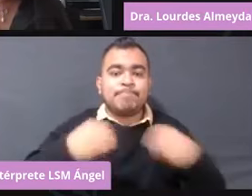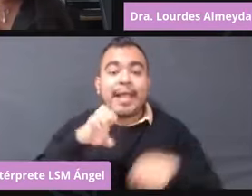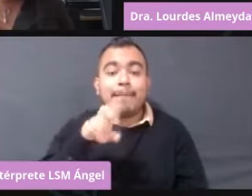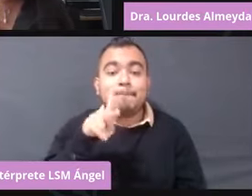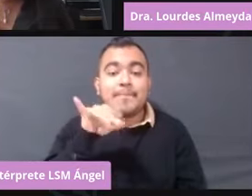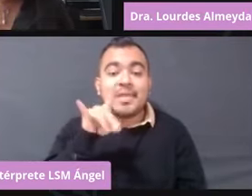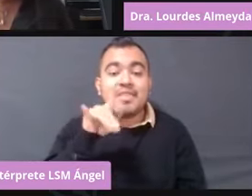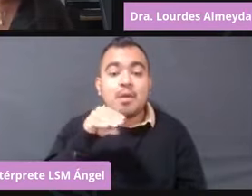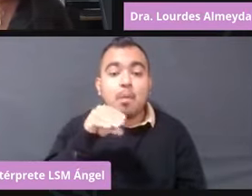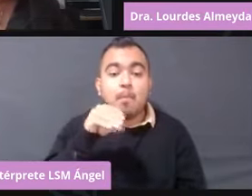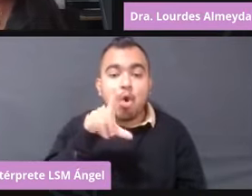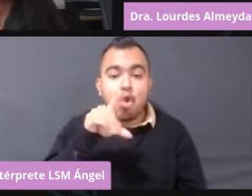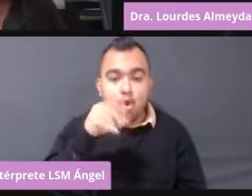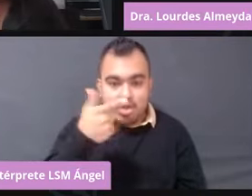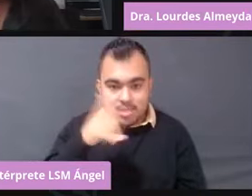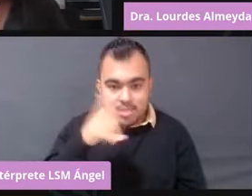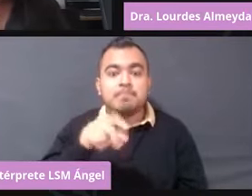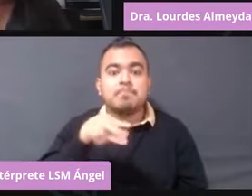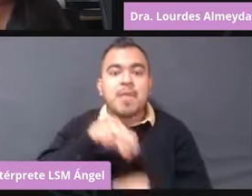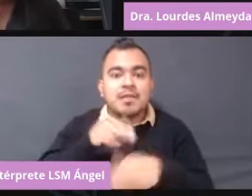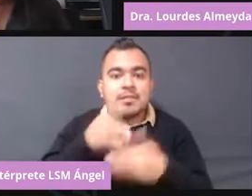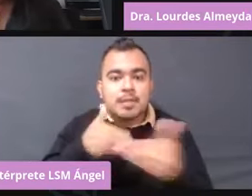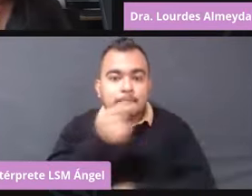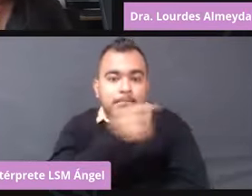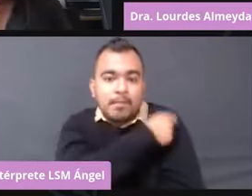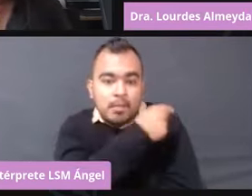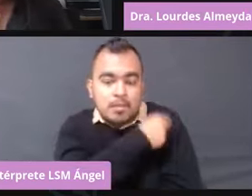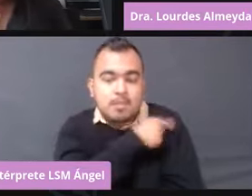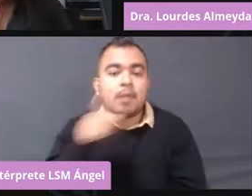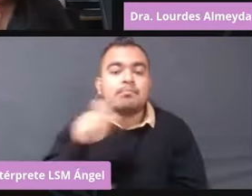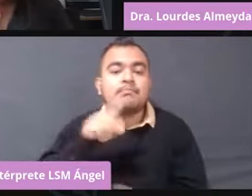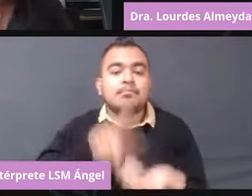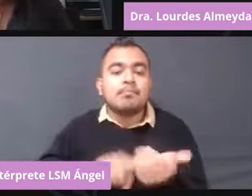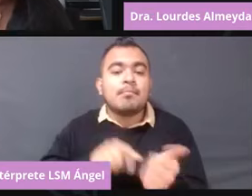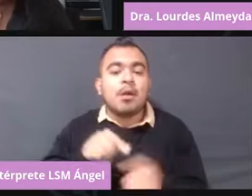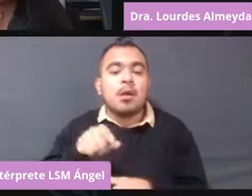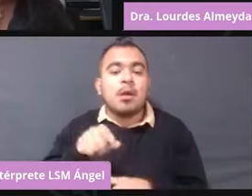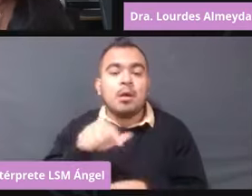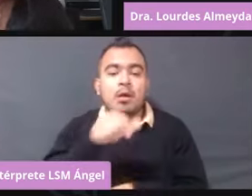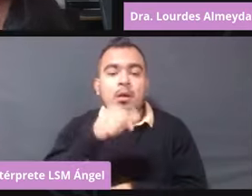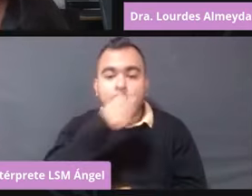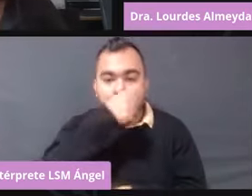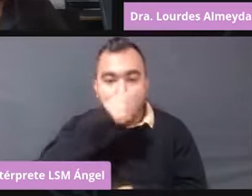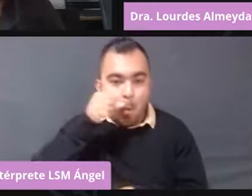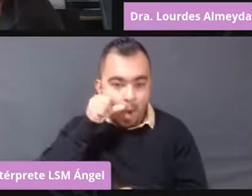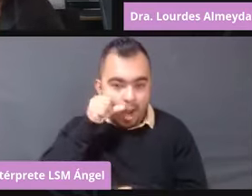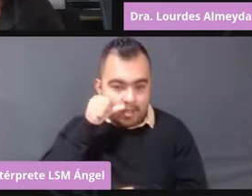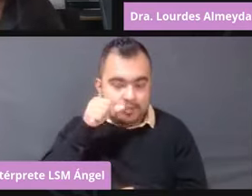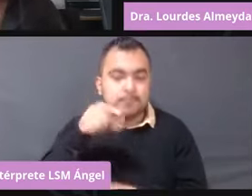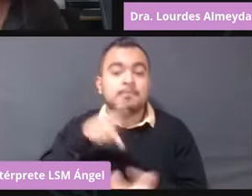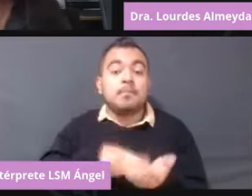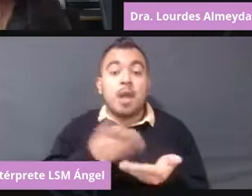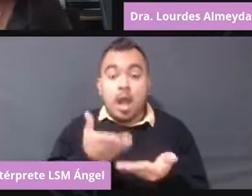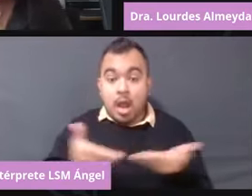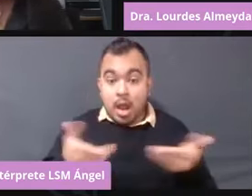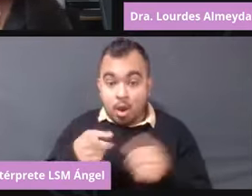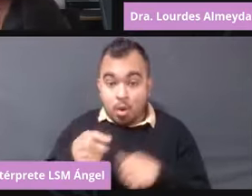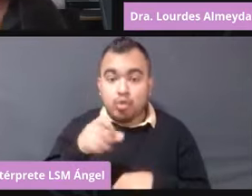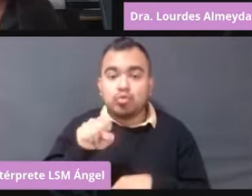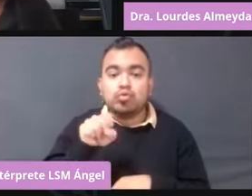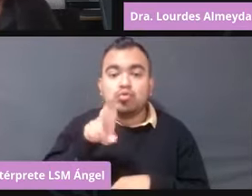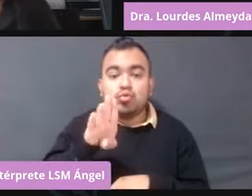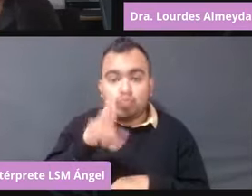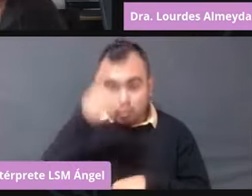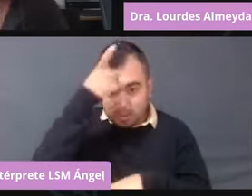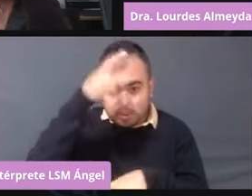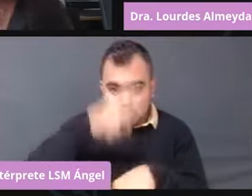preventiva en la jurisdicción sanitaria Benito Juárez. Actualmente, como comento, se desempeña como subdirectora y